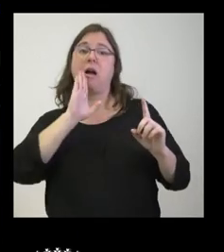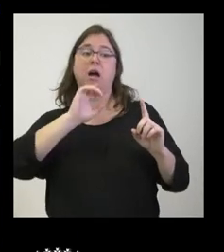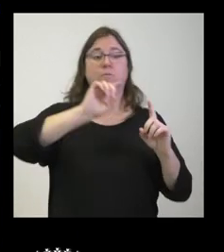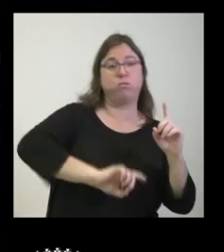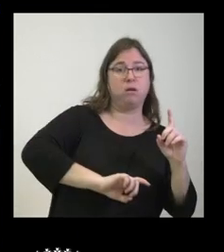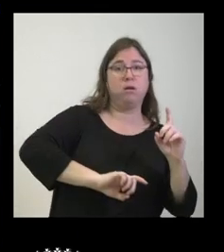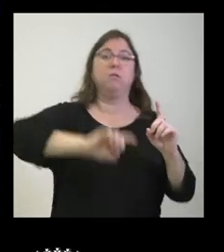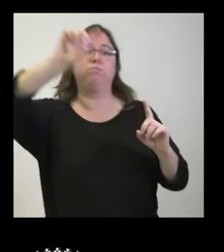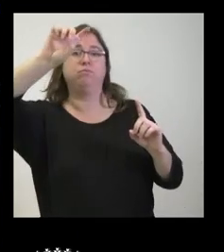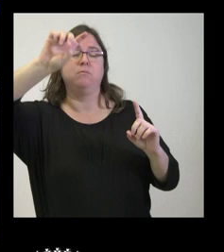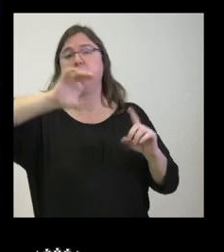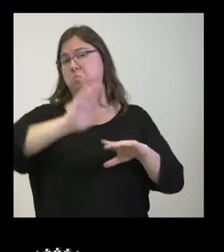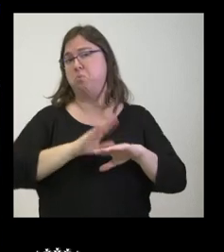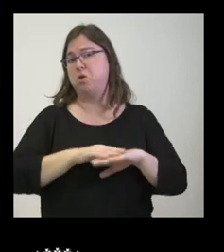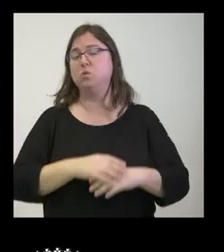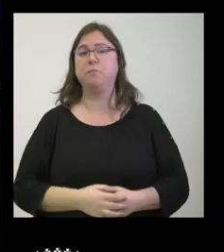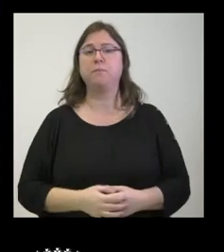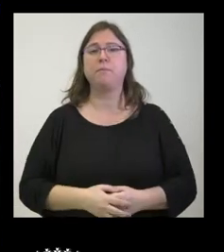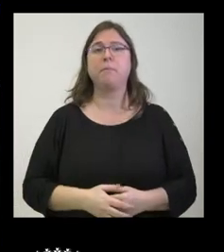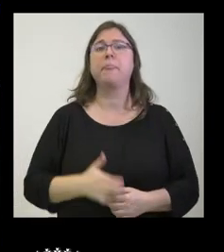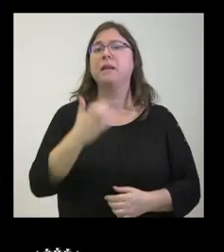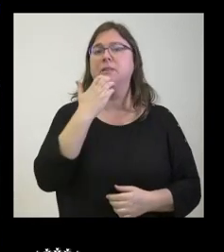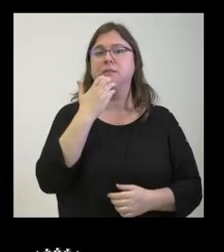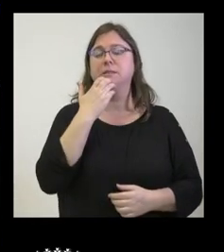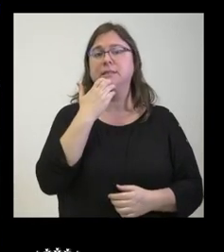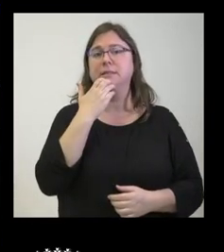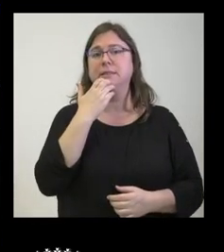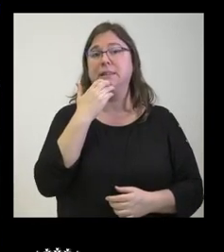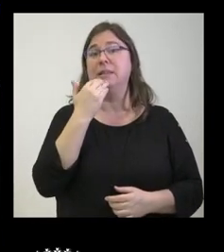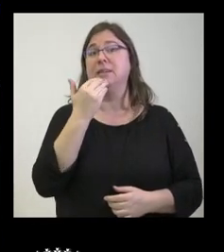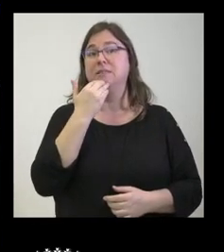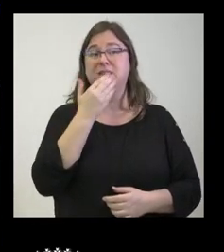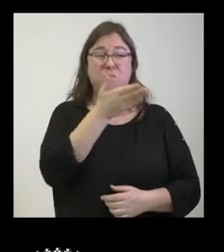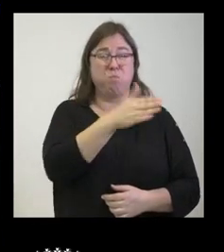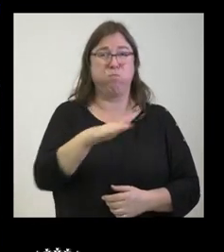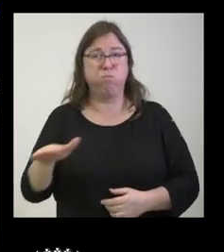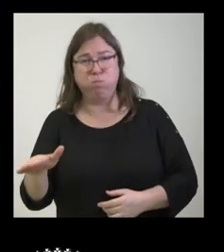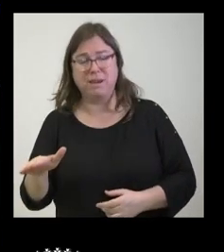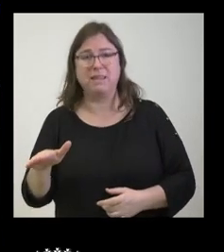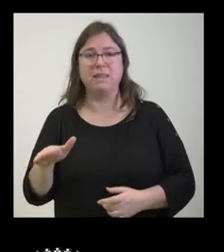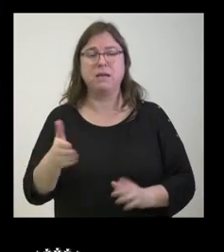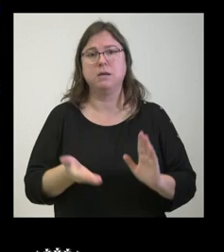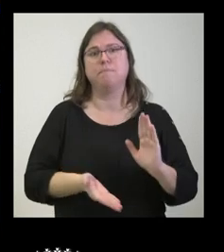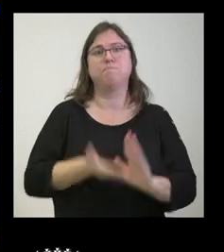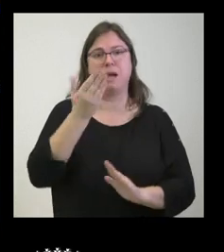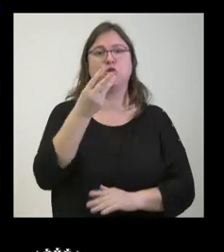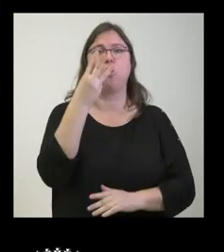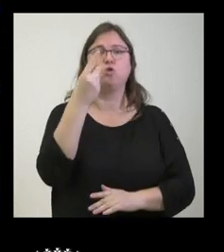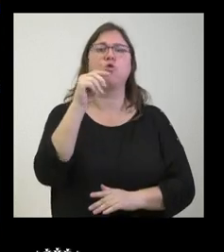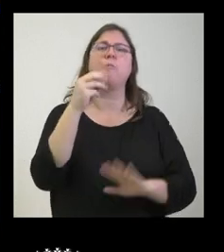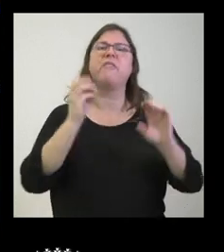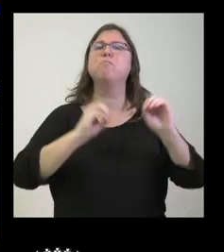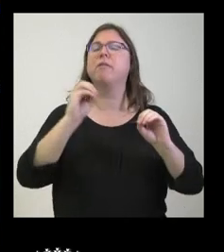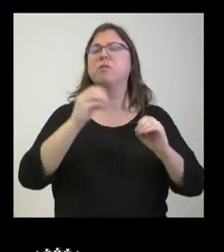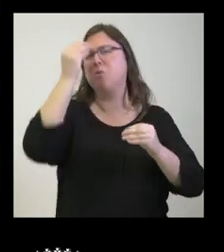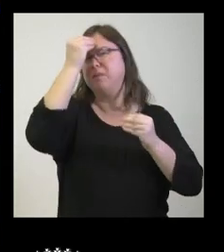profunda de los años anteriores y más cuando las muertes también se han visto incrementadas un 8,3% ¿cómo valoran